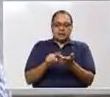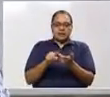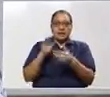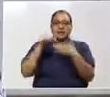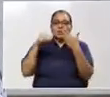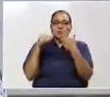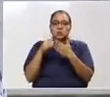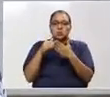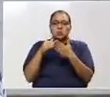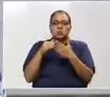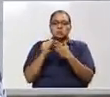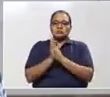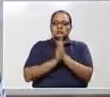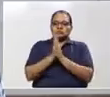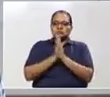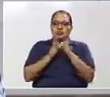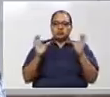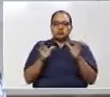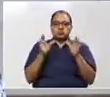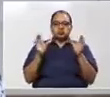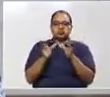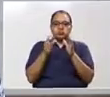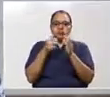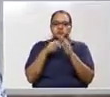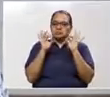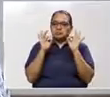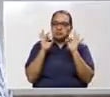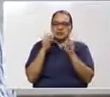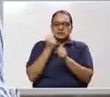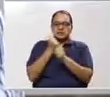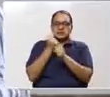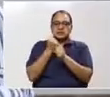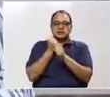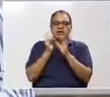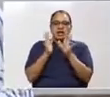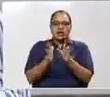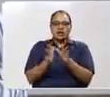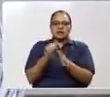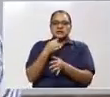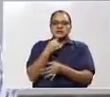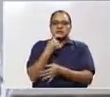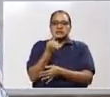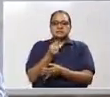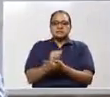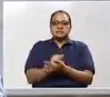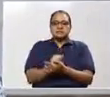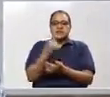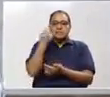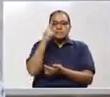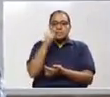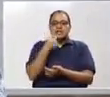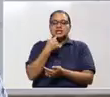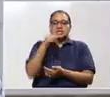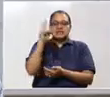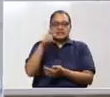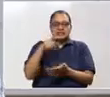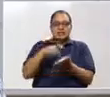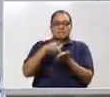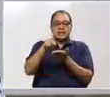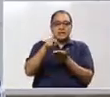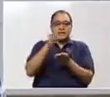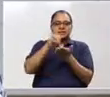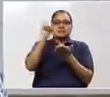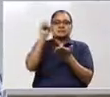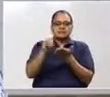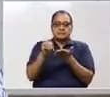el mantenimiento de los empleos en el país. Repito, para los obligados tributarios que